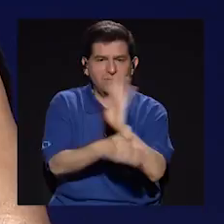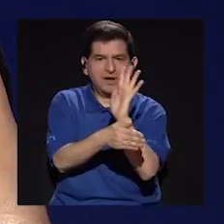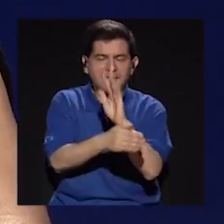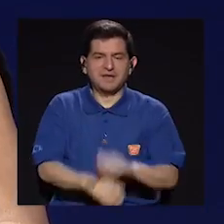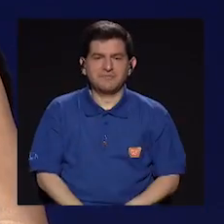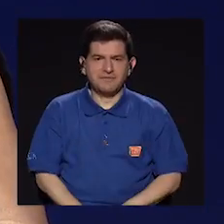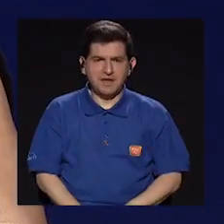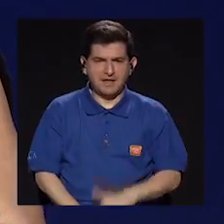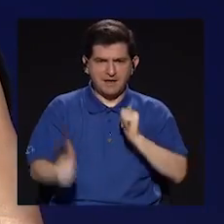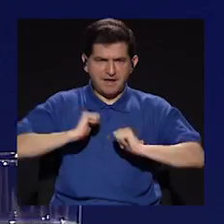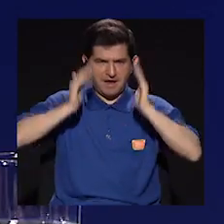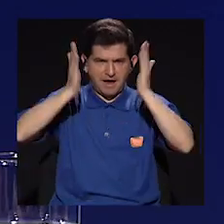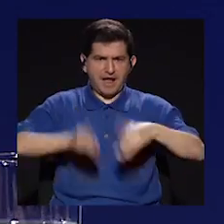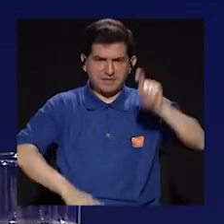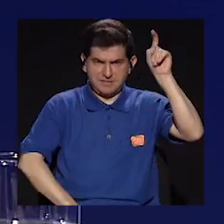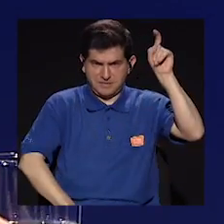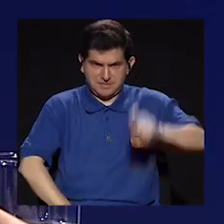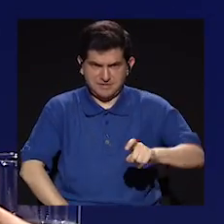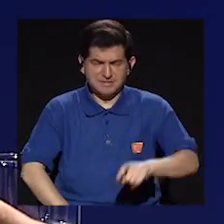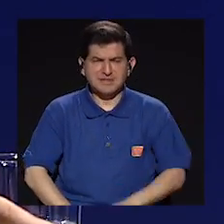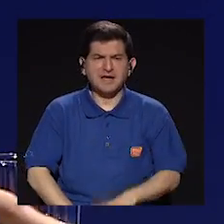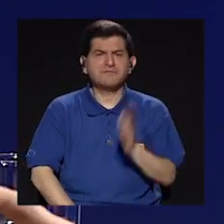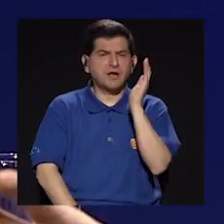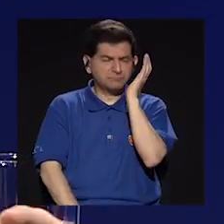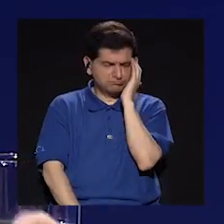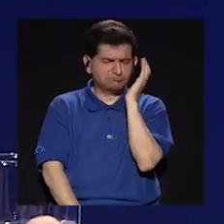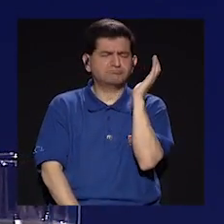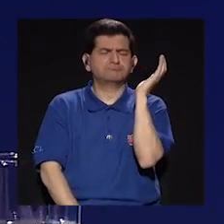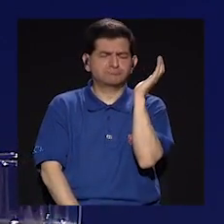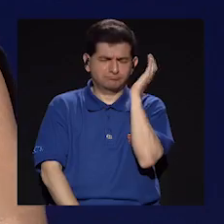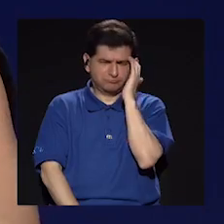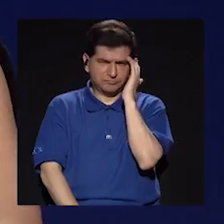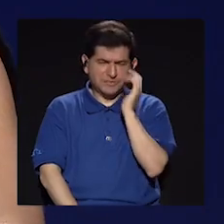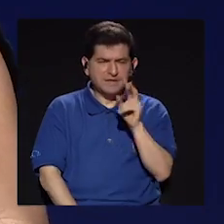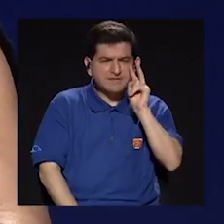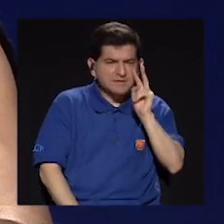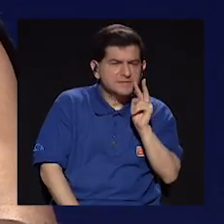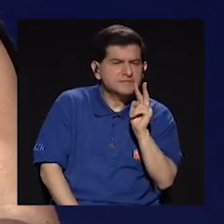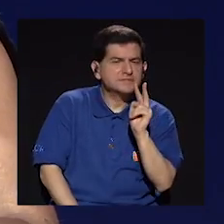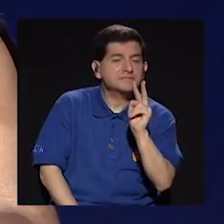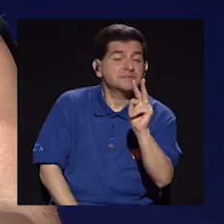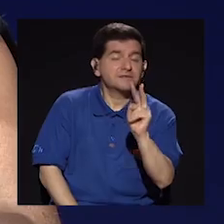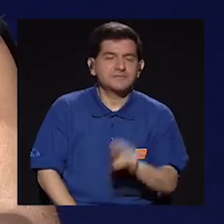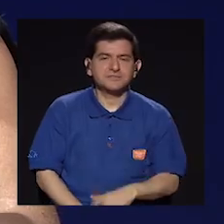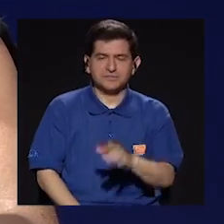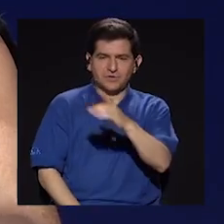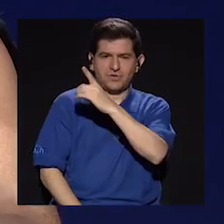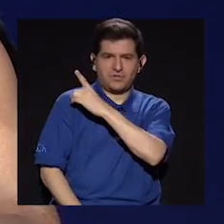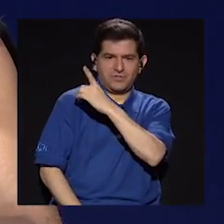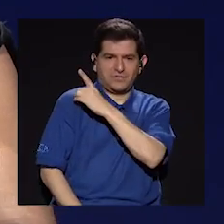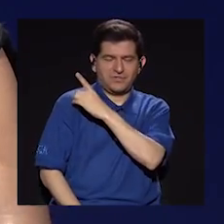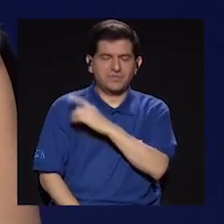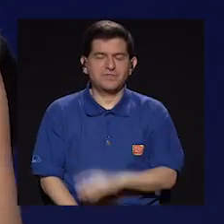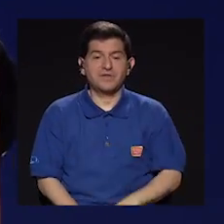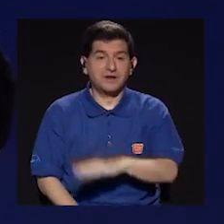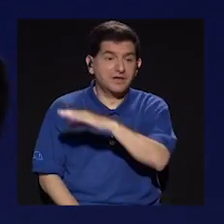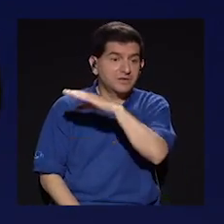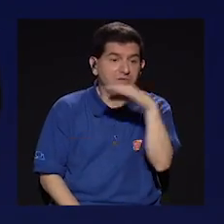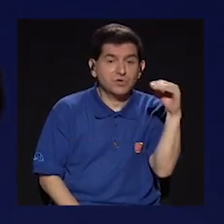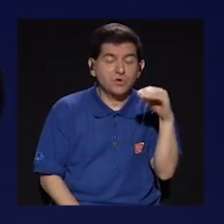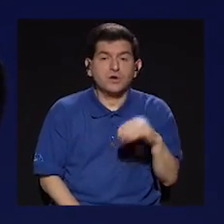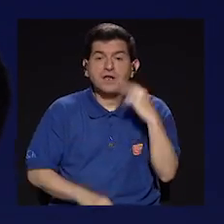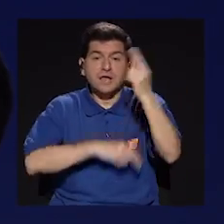película. O sea, creo que un actor tiene que estar tan consciente de la mirada, digamos, de este director y de